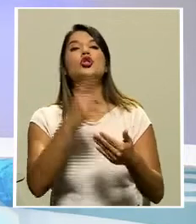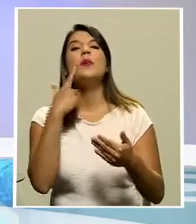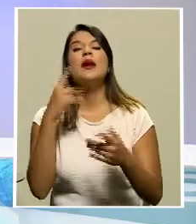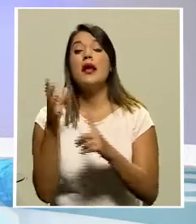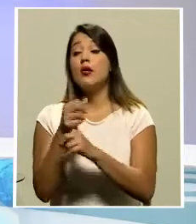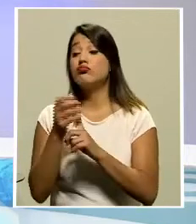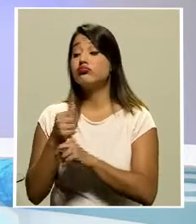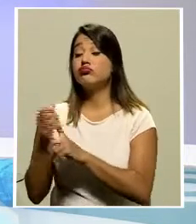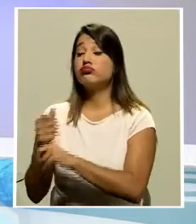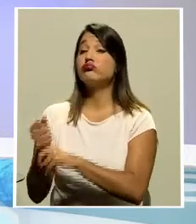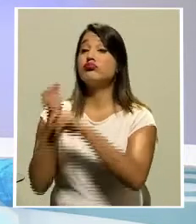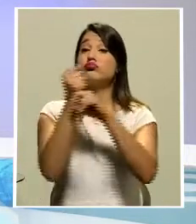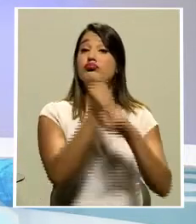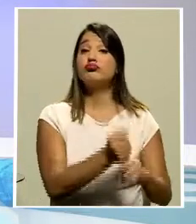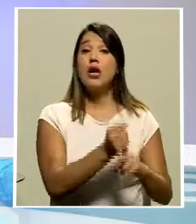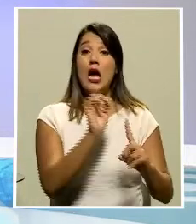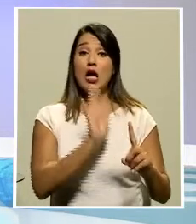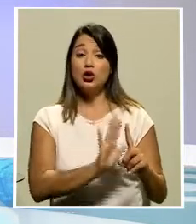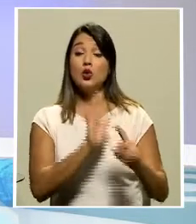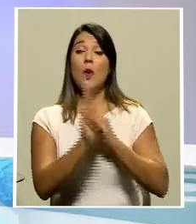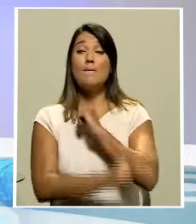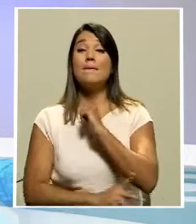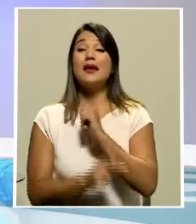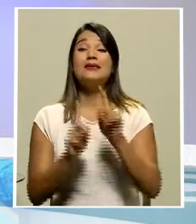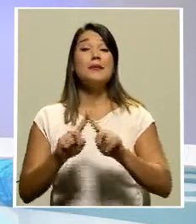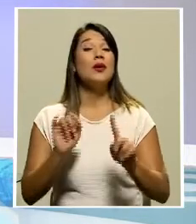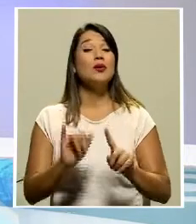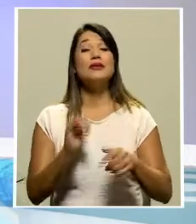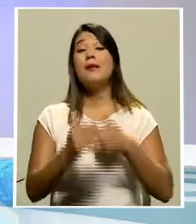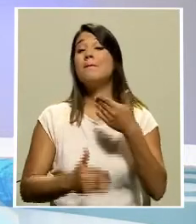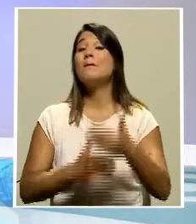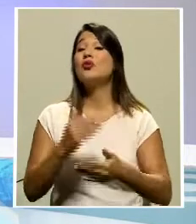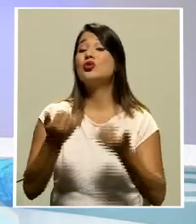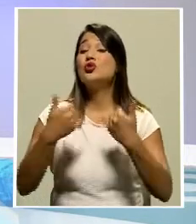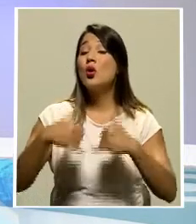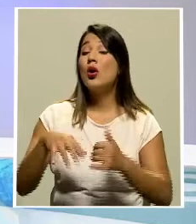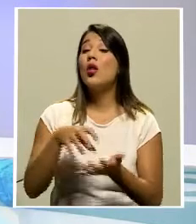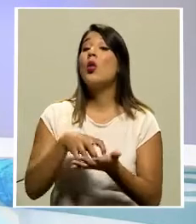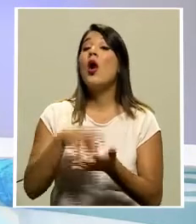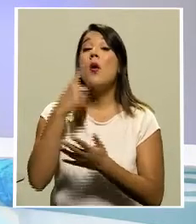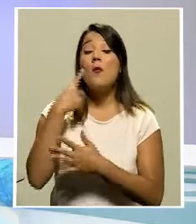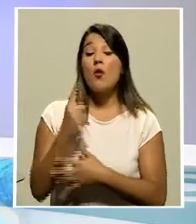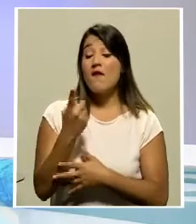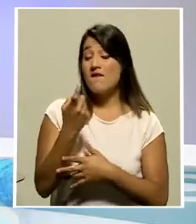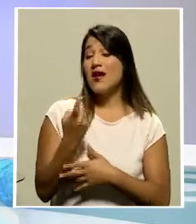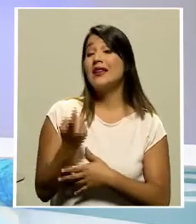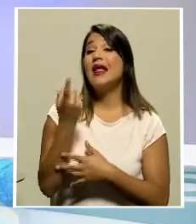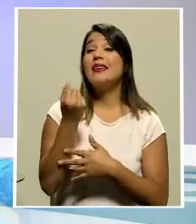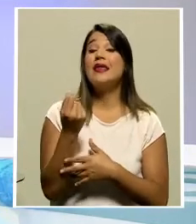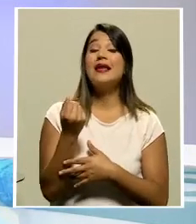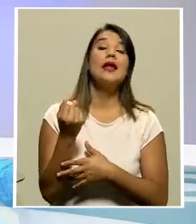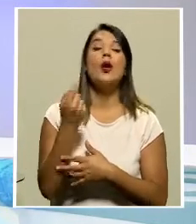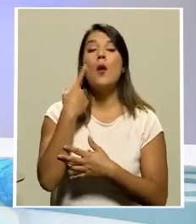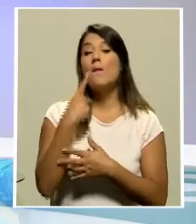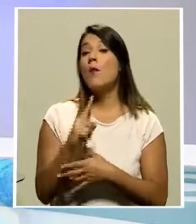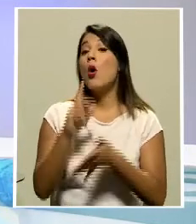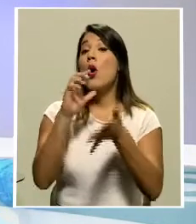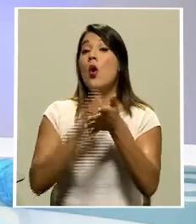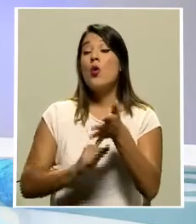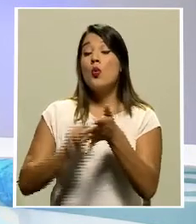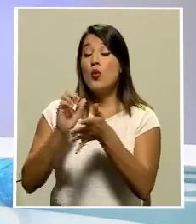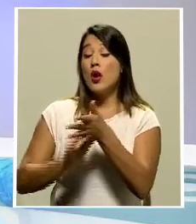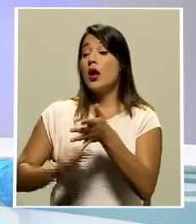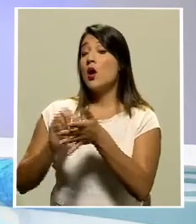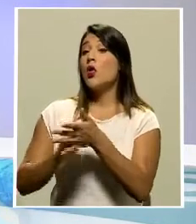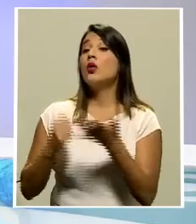embargo, este proceso está en dudas debido también a la falta de presupuesto por los recortes que